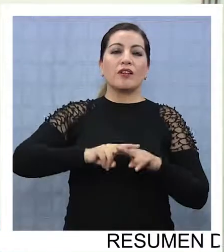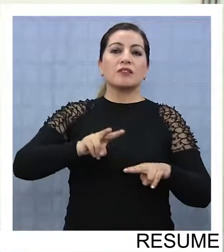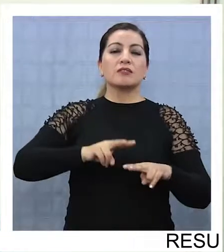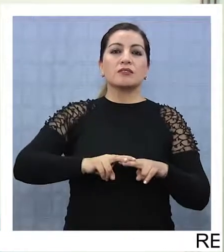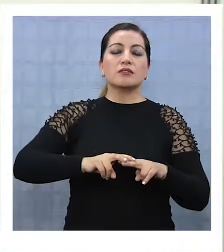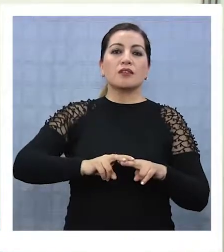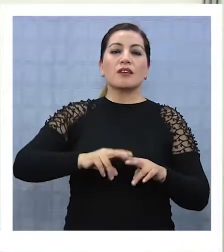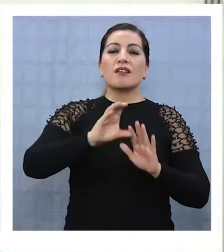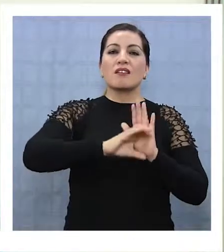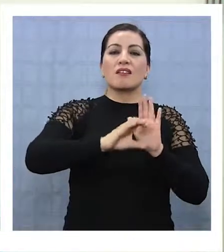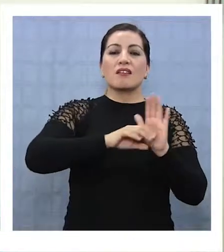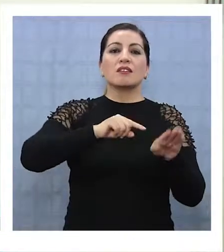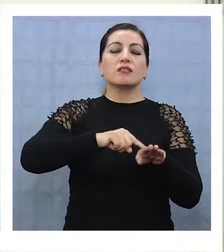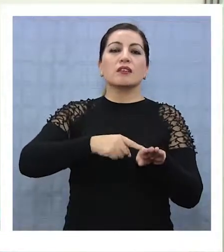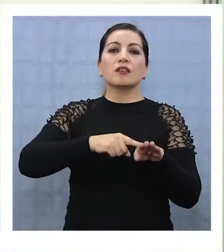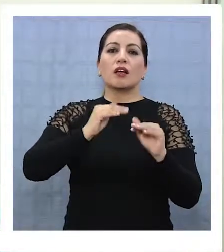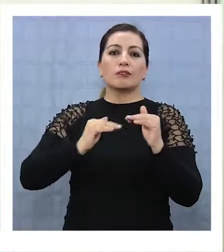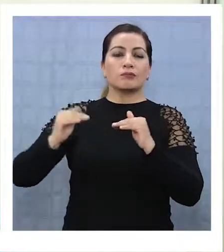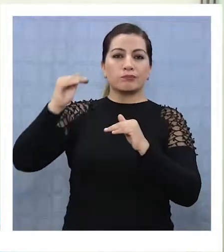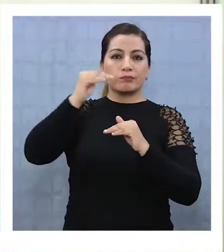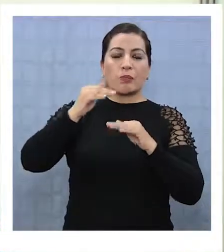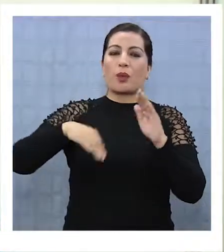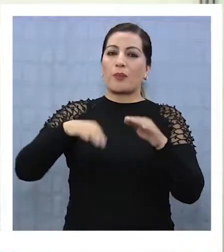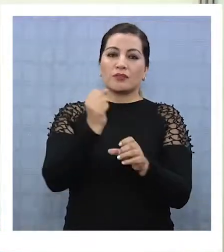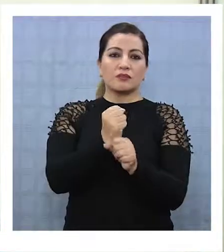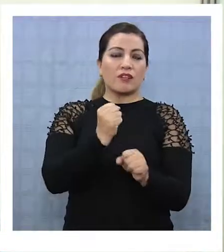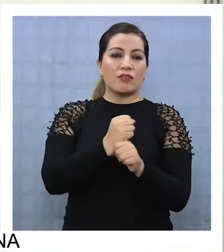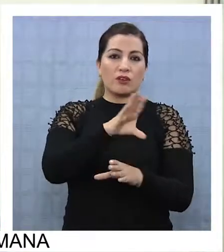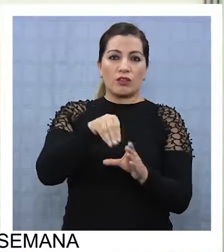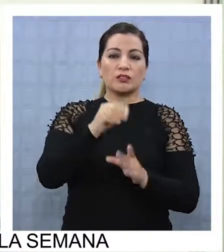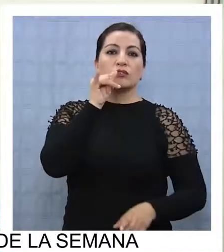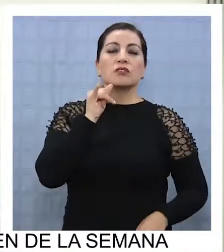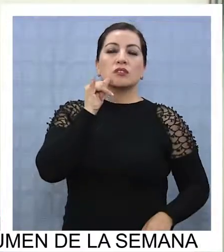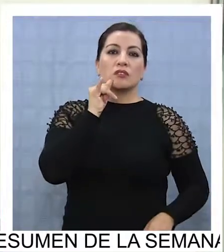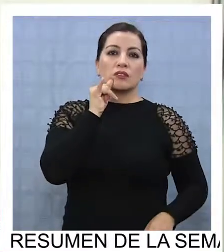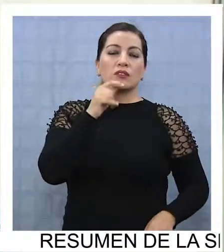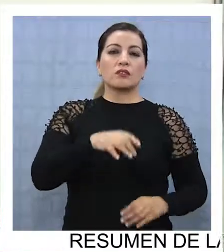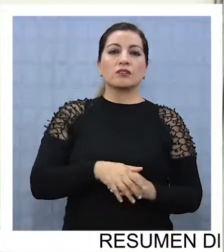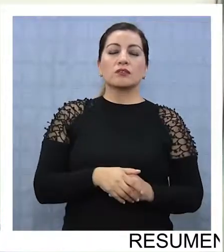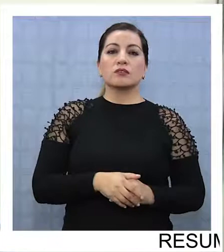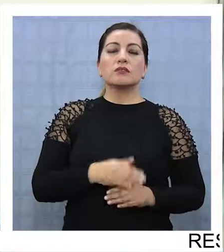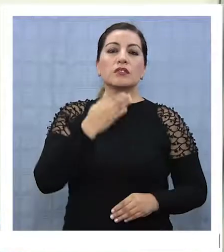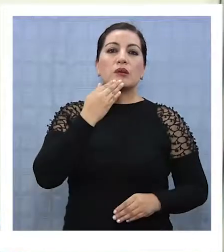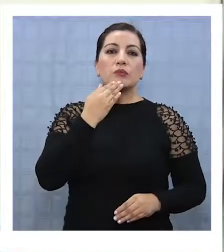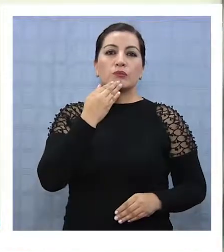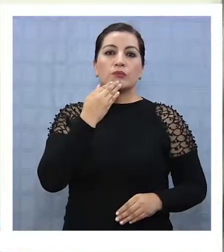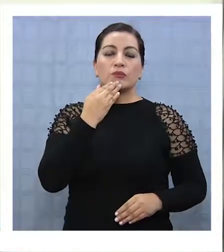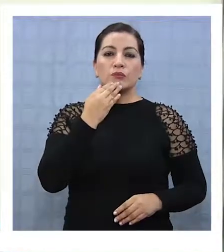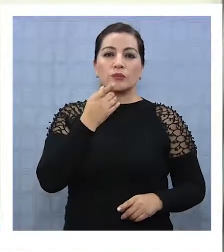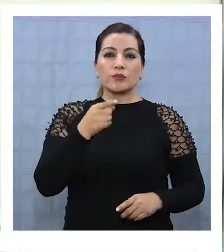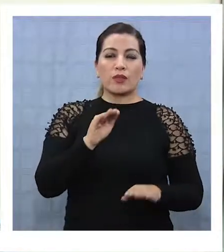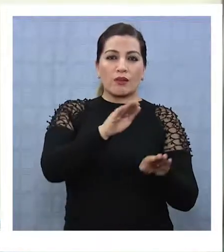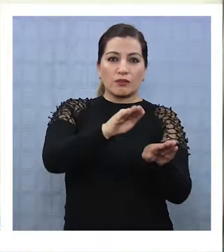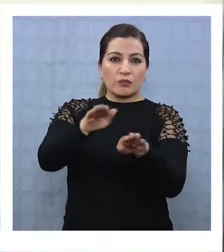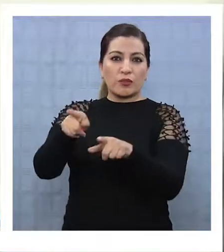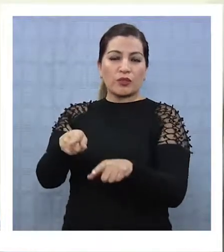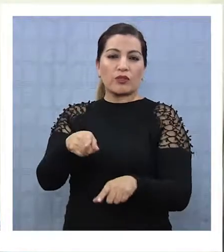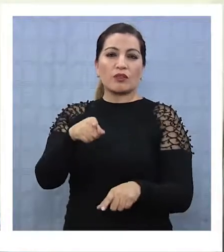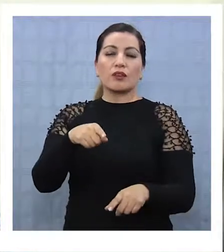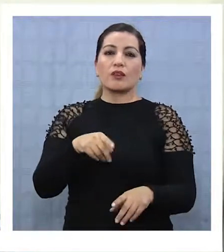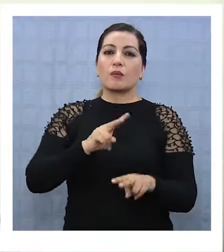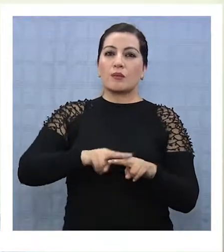tres cargas técnicas de nivel superior, que son las que tienen mayor empleabilidad en la región, esto está demostrado por estudios y por el sector productivo que ha apoyado, digamos,